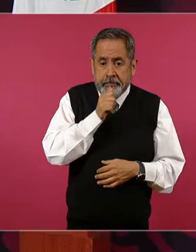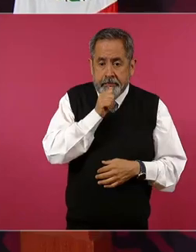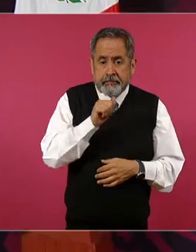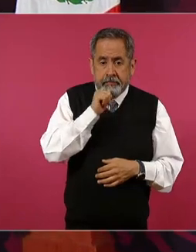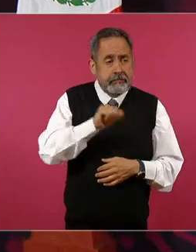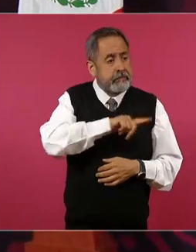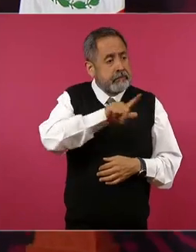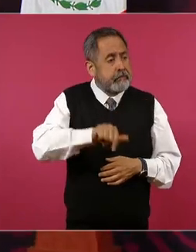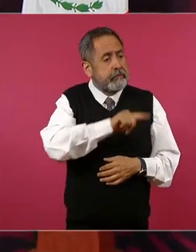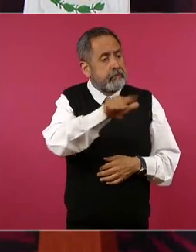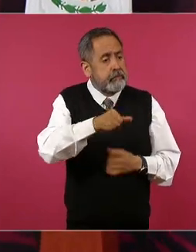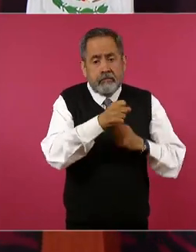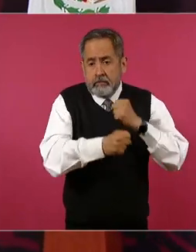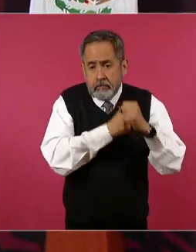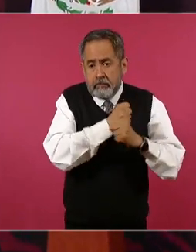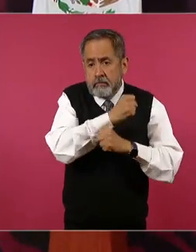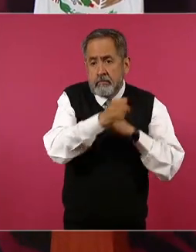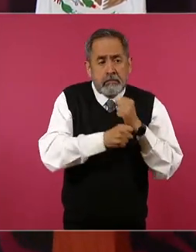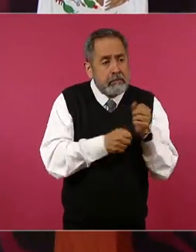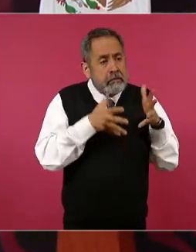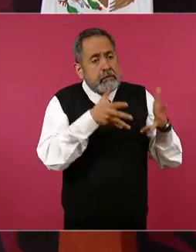desde hace años? años